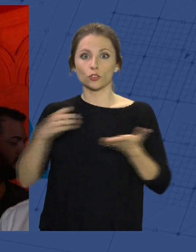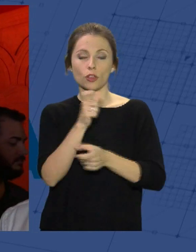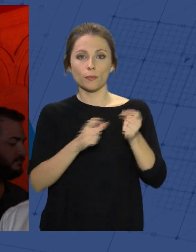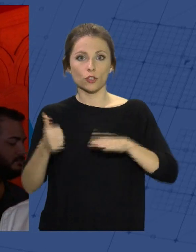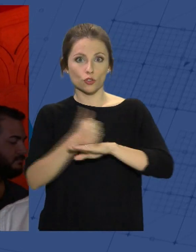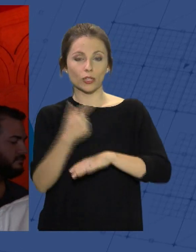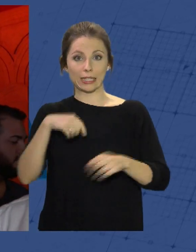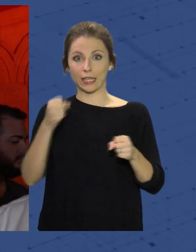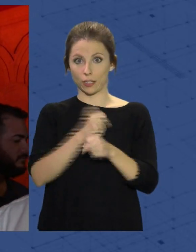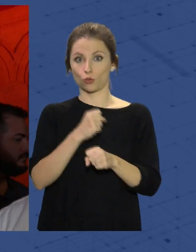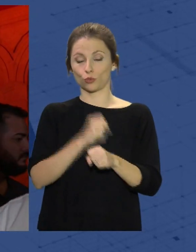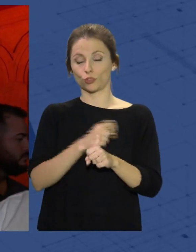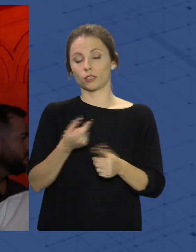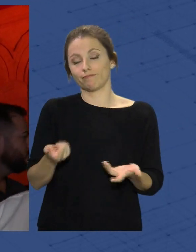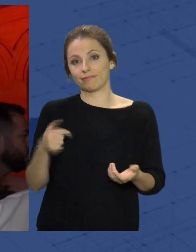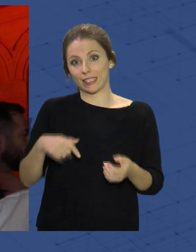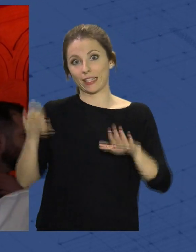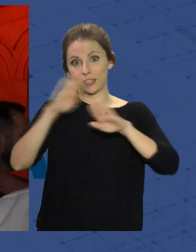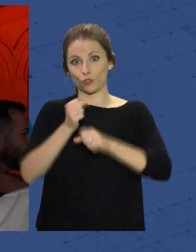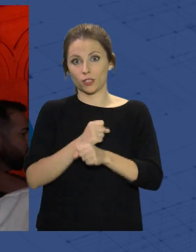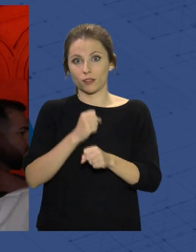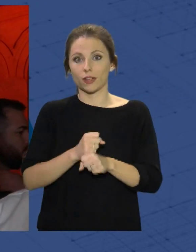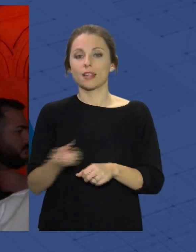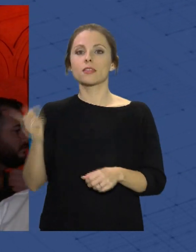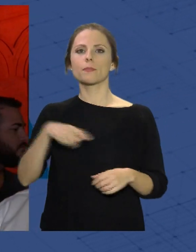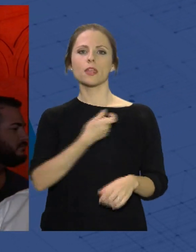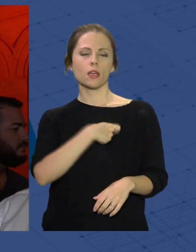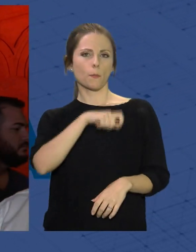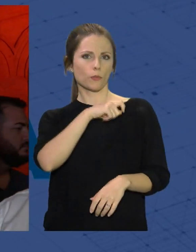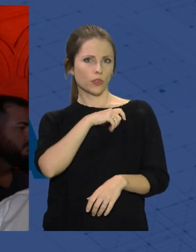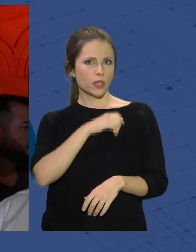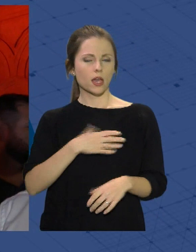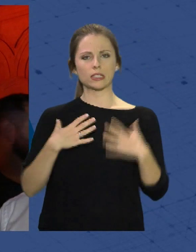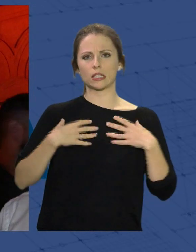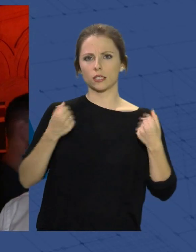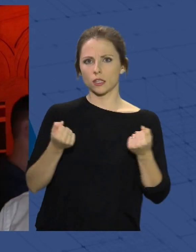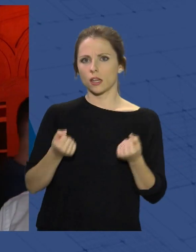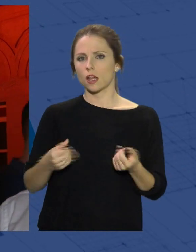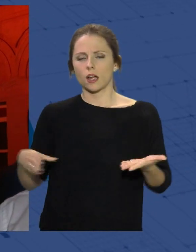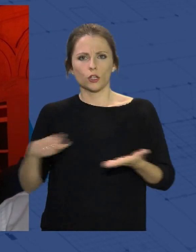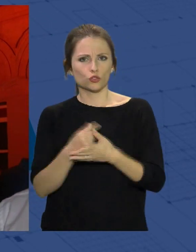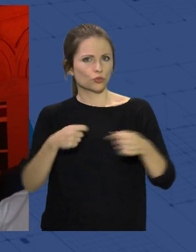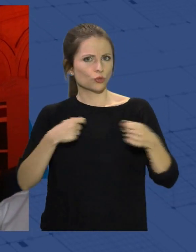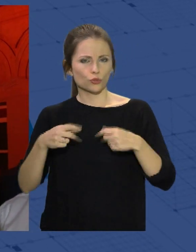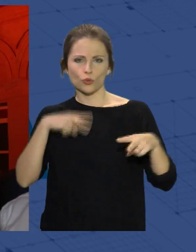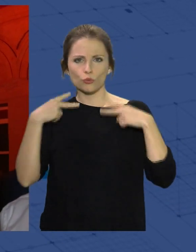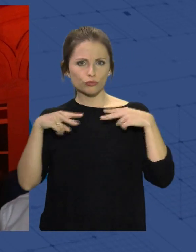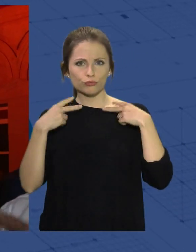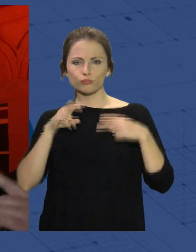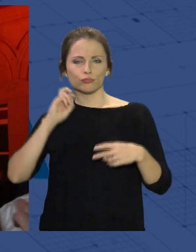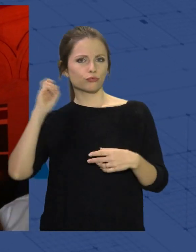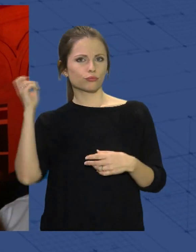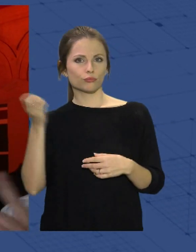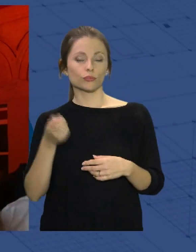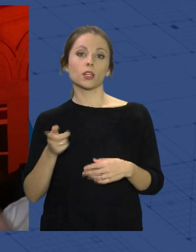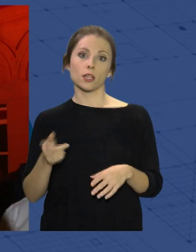trabajar esta noche para que todo salga fenomenal, a los cuerpos y fuerzas de seguridad, a los sanitarios, a los comerciantes, a los restauradores y a los hosteleros y,